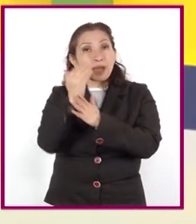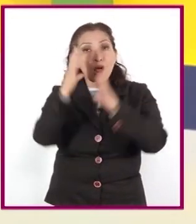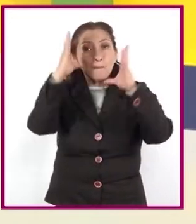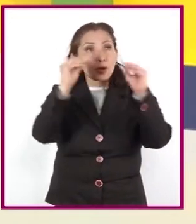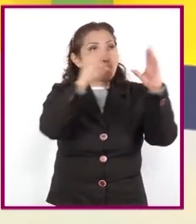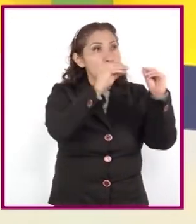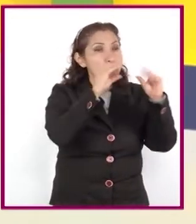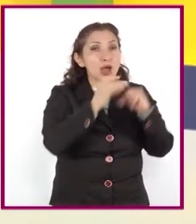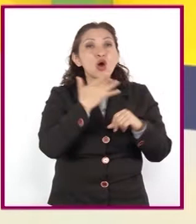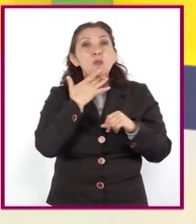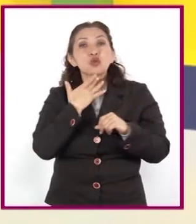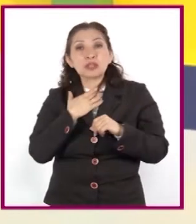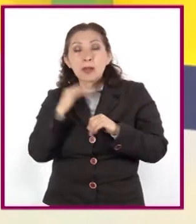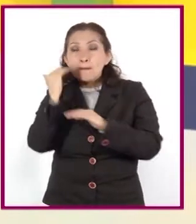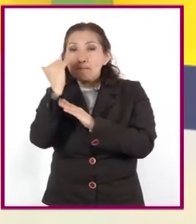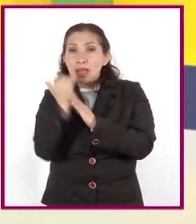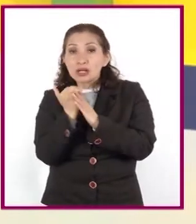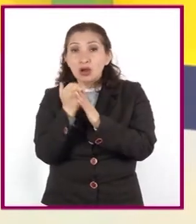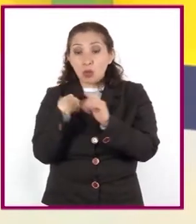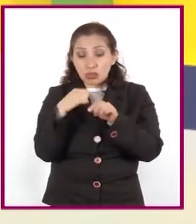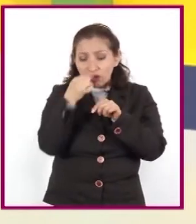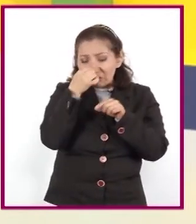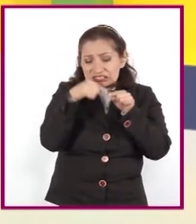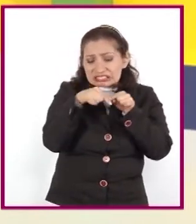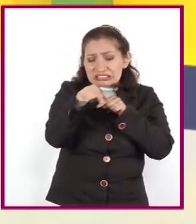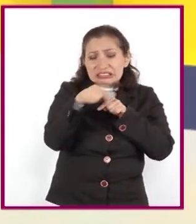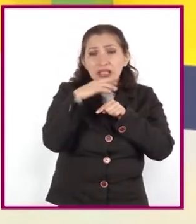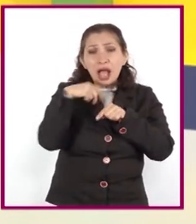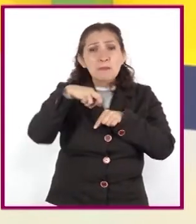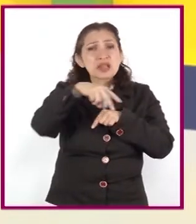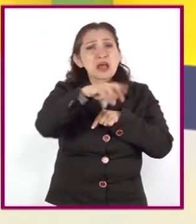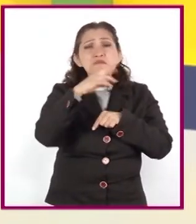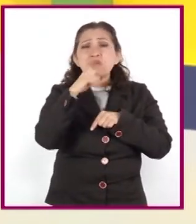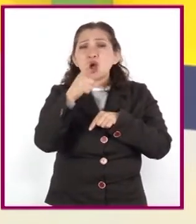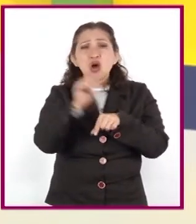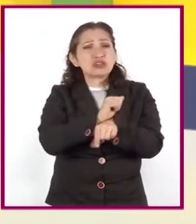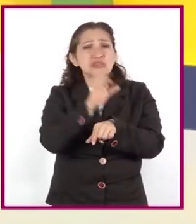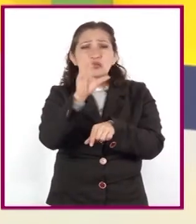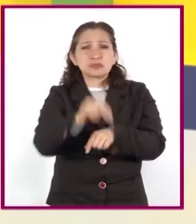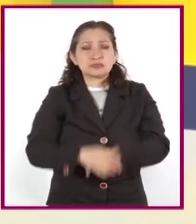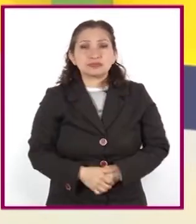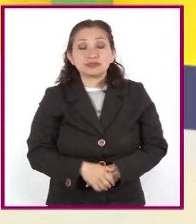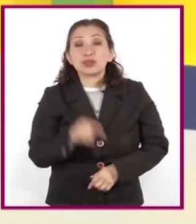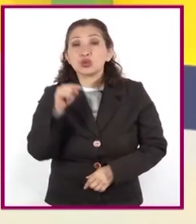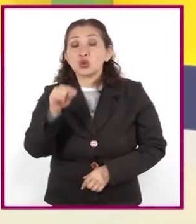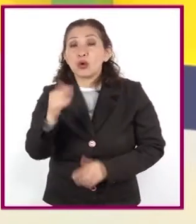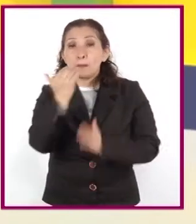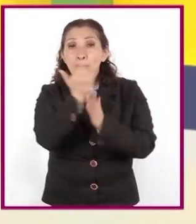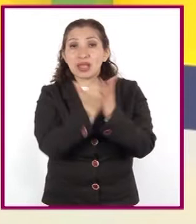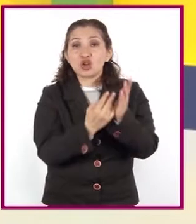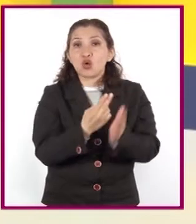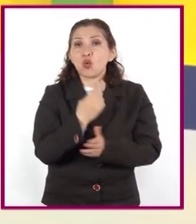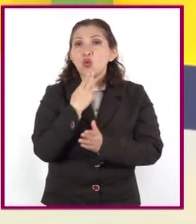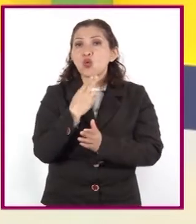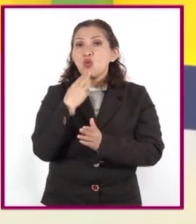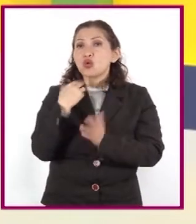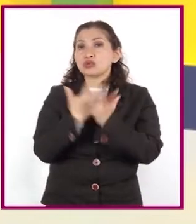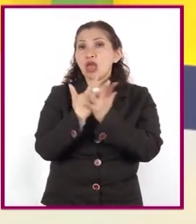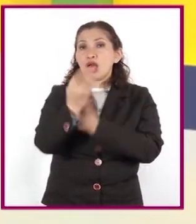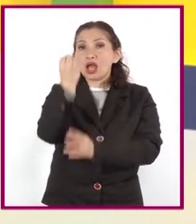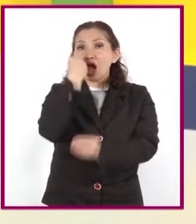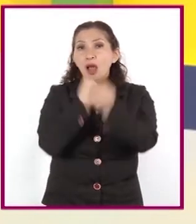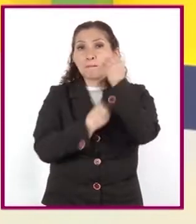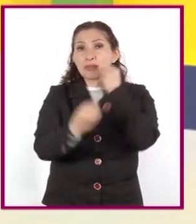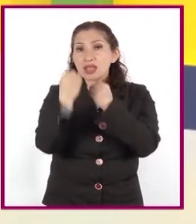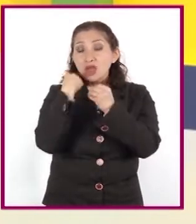combustibles. Por ejemplo, en distancias cortas prefieran caminar. Reduzcan el uso excesivo de alimentos